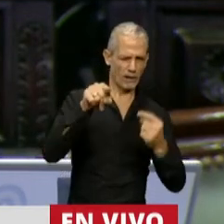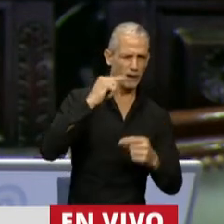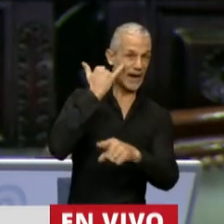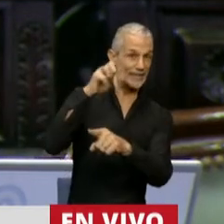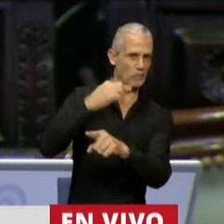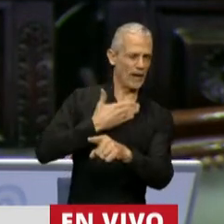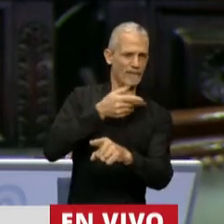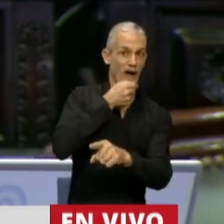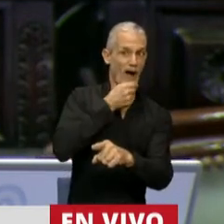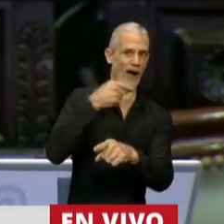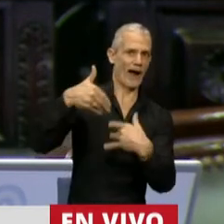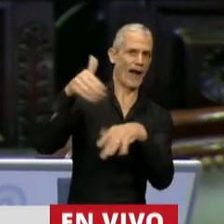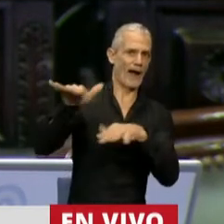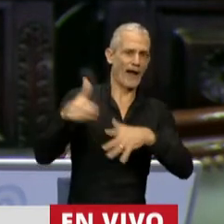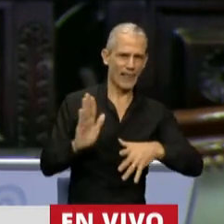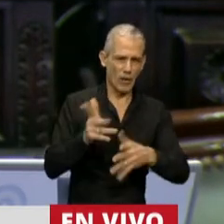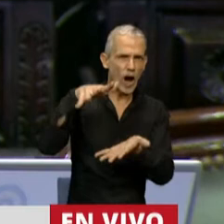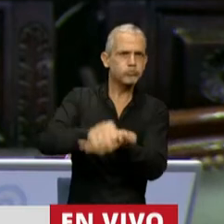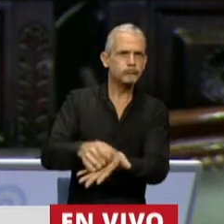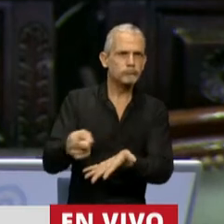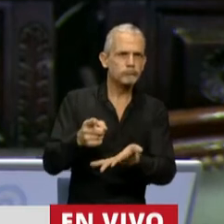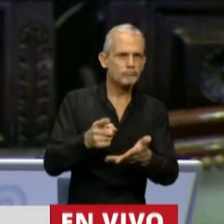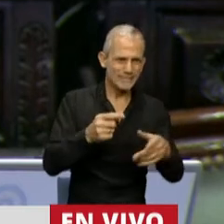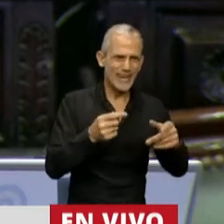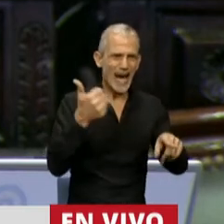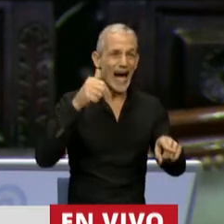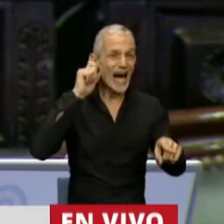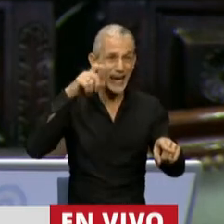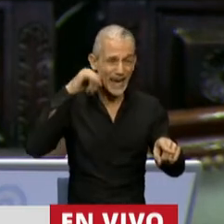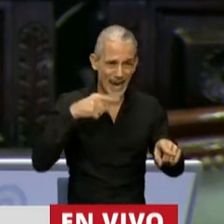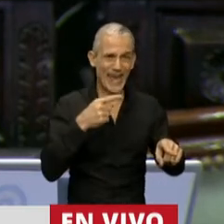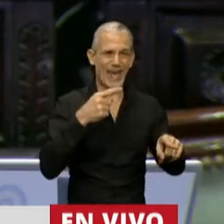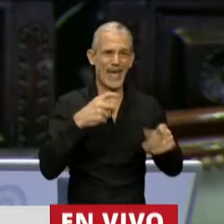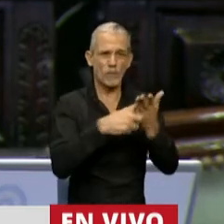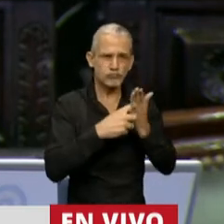petrolera estatal y la intervención de la Auditoría General de la Nación.